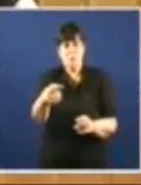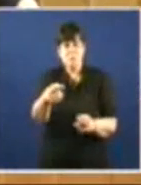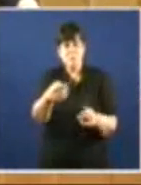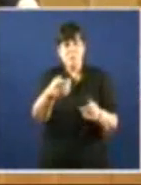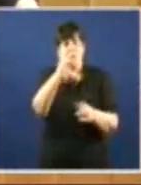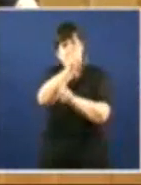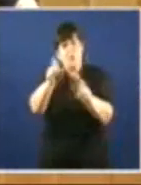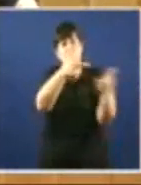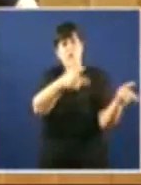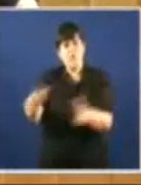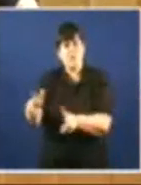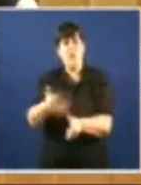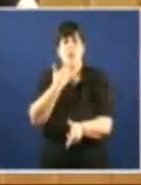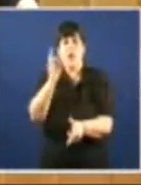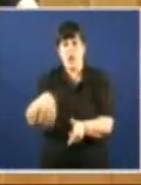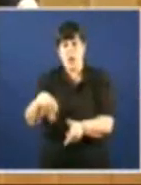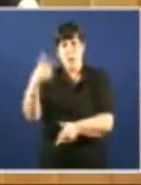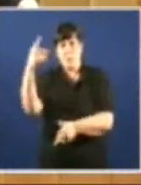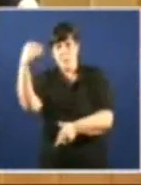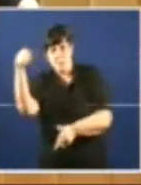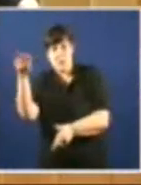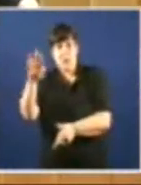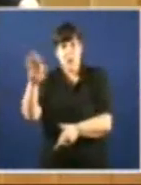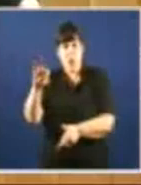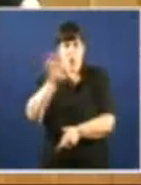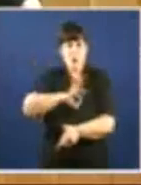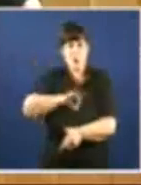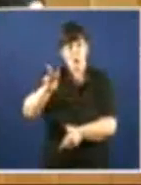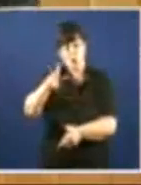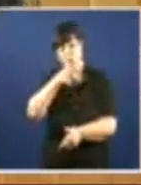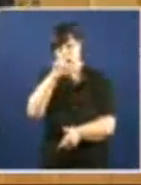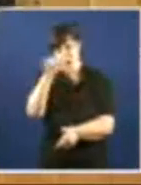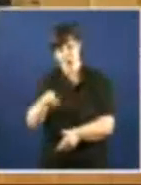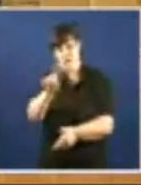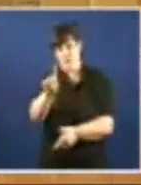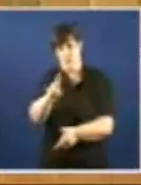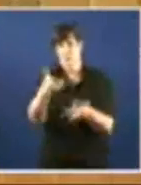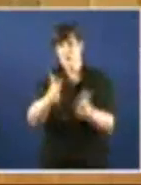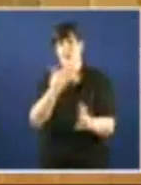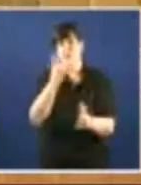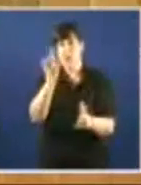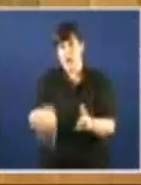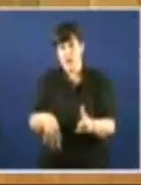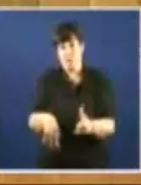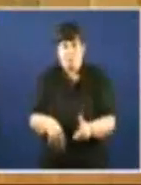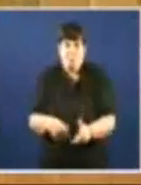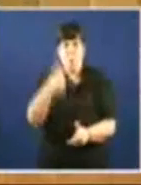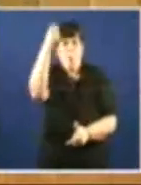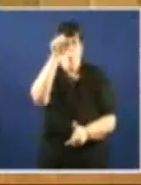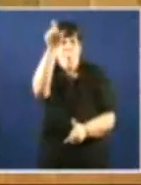Evidentemente non se sentaron o señor Carromero Nen o señor Agustín Hernández no banco de acusados Se sentou un capataz de Vimianzo